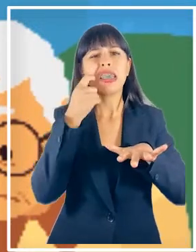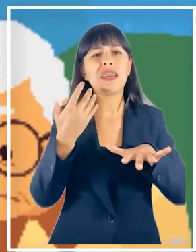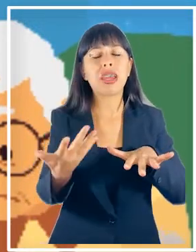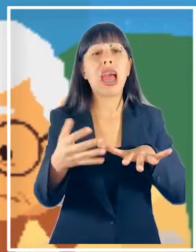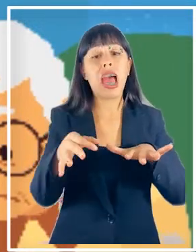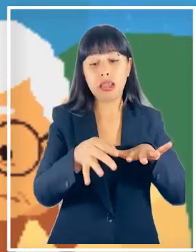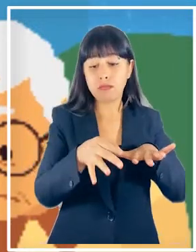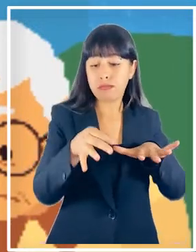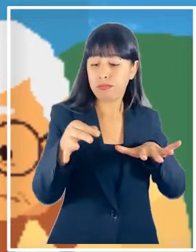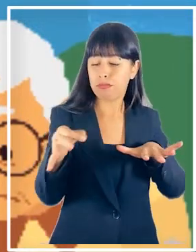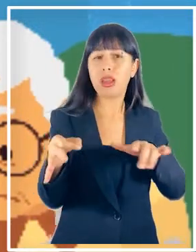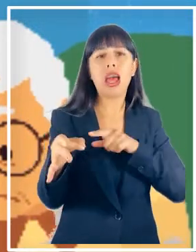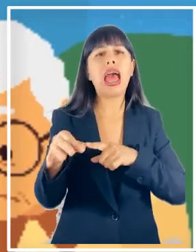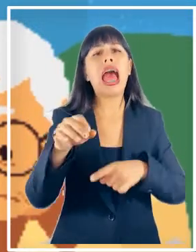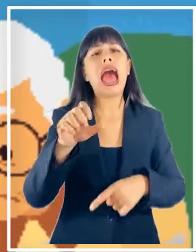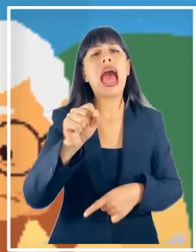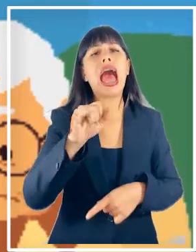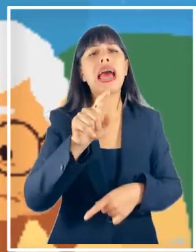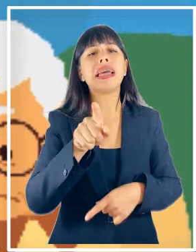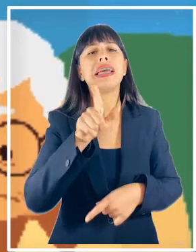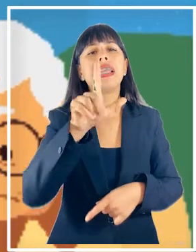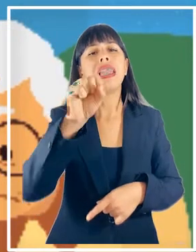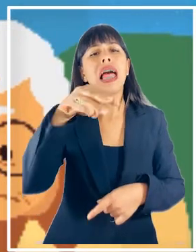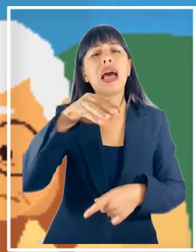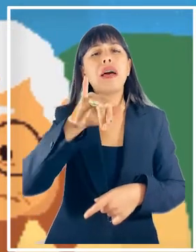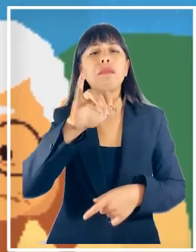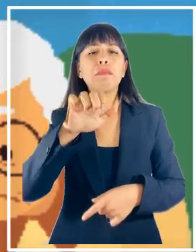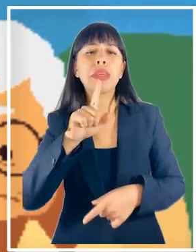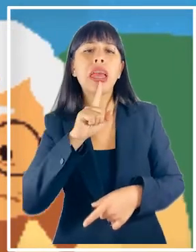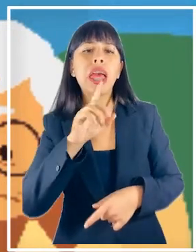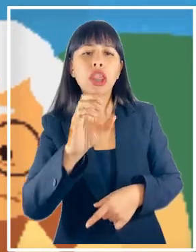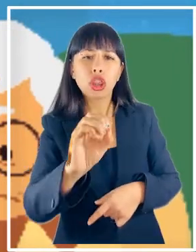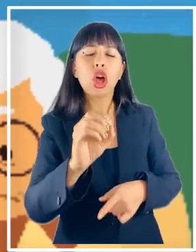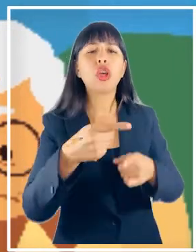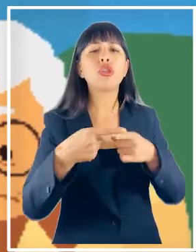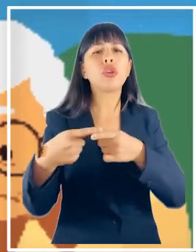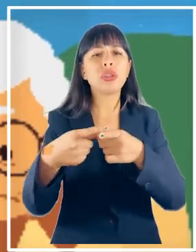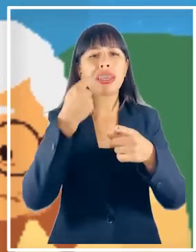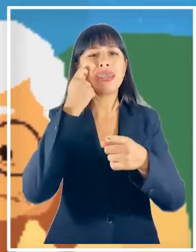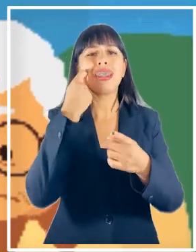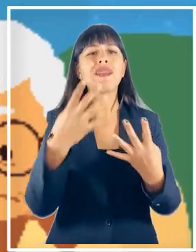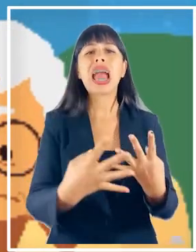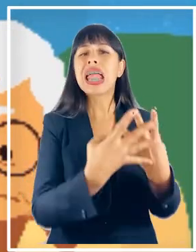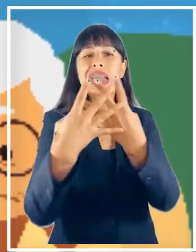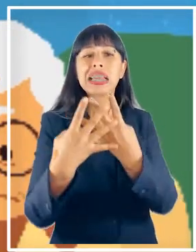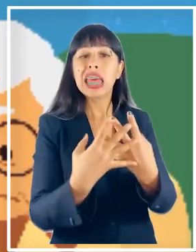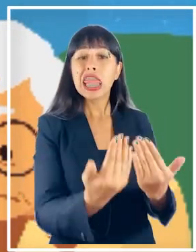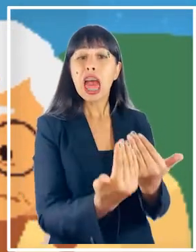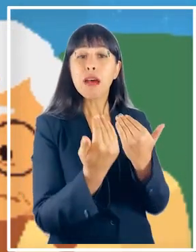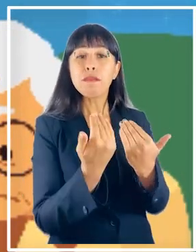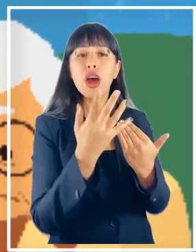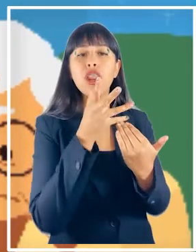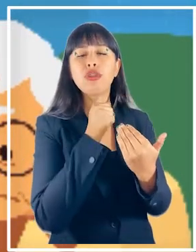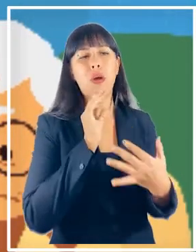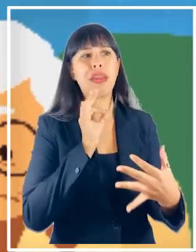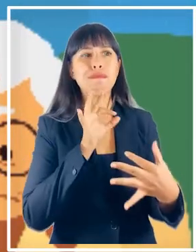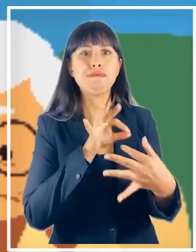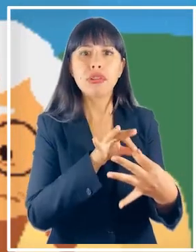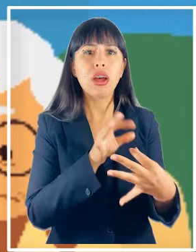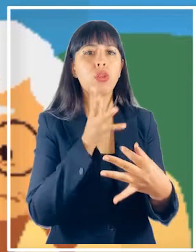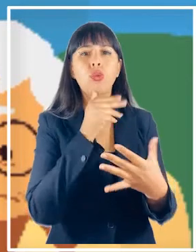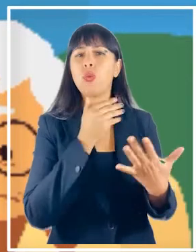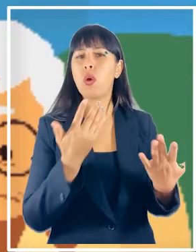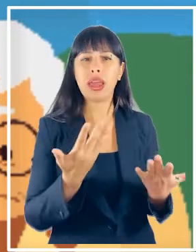el aislamiento social está relacionado con el hecho de no contar con redes de apoyo las personas